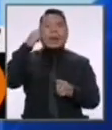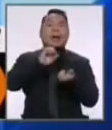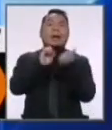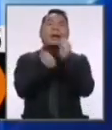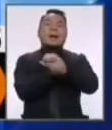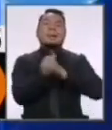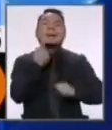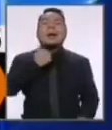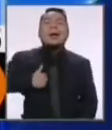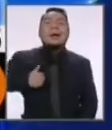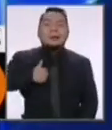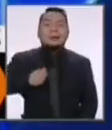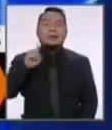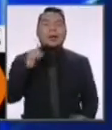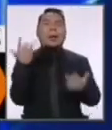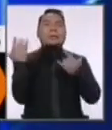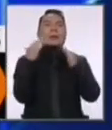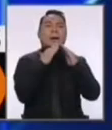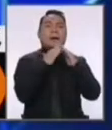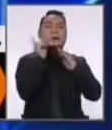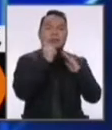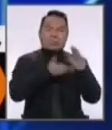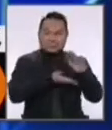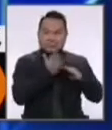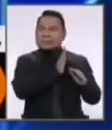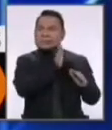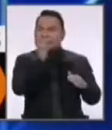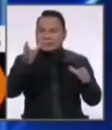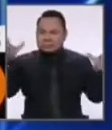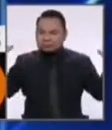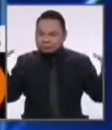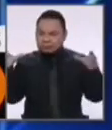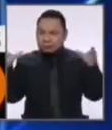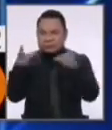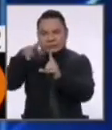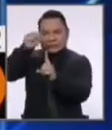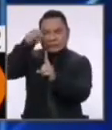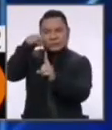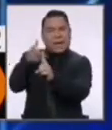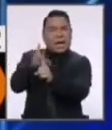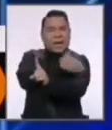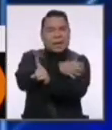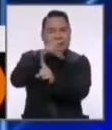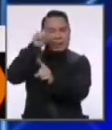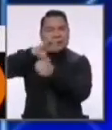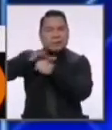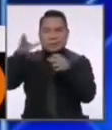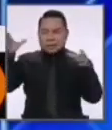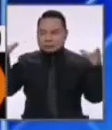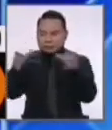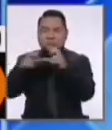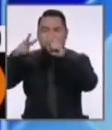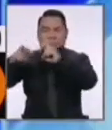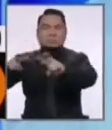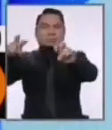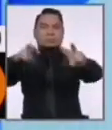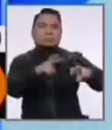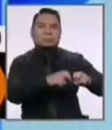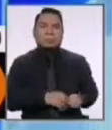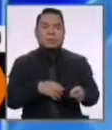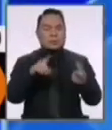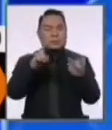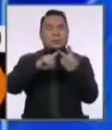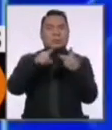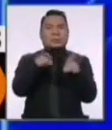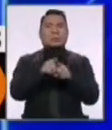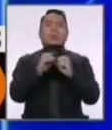actitud de no esperar en casa, sino salir, acorralar e identificar el virus, y hacer los rastreos correspondientes, correspondientes. Construiremos además